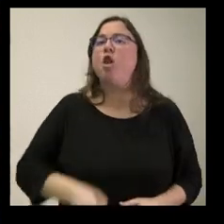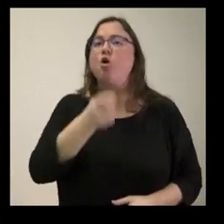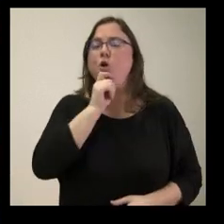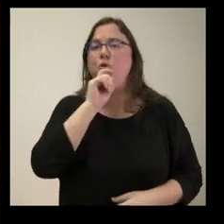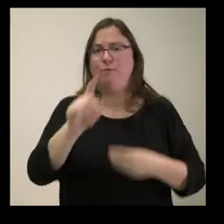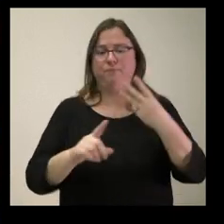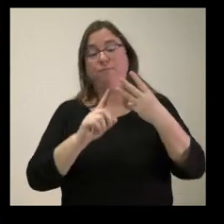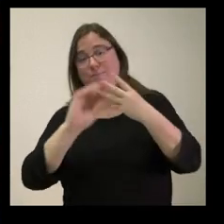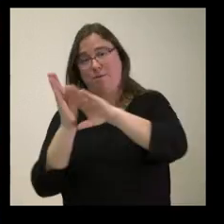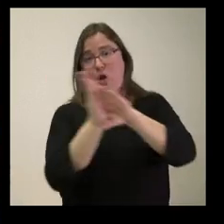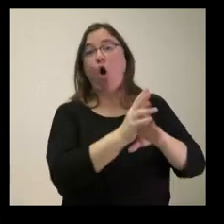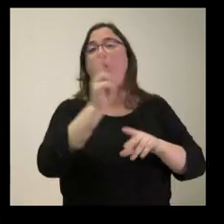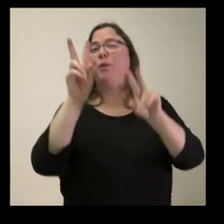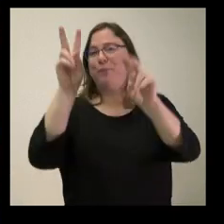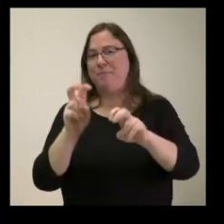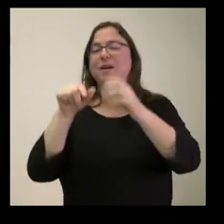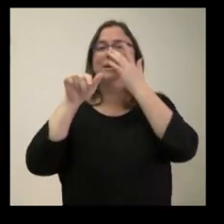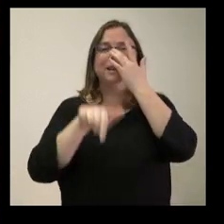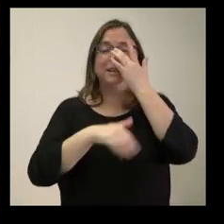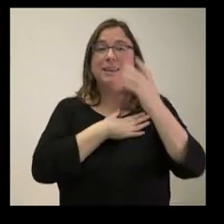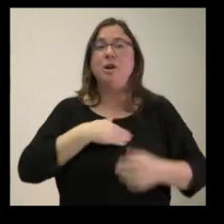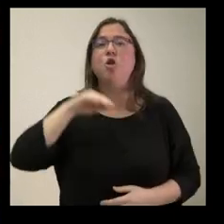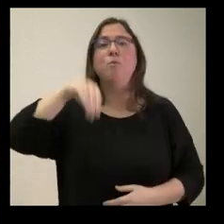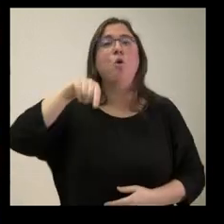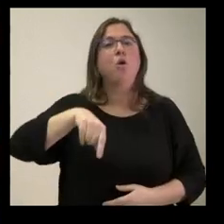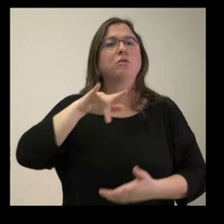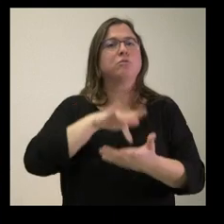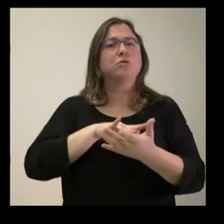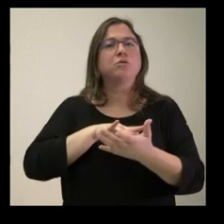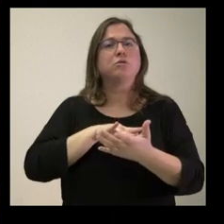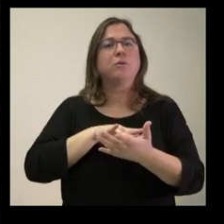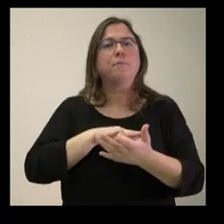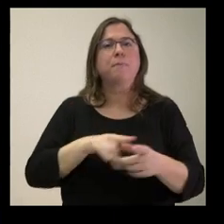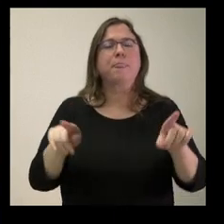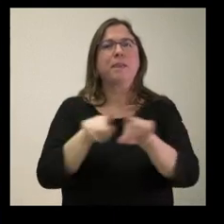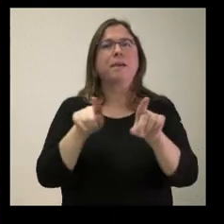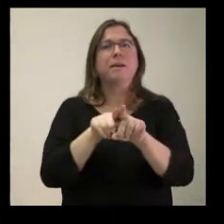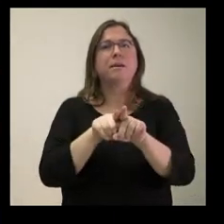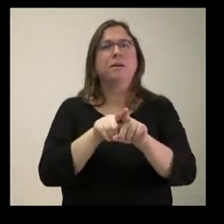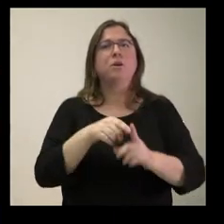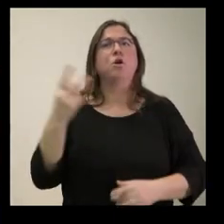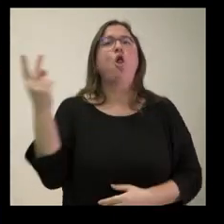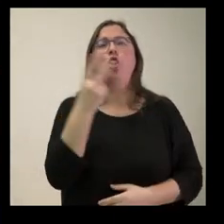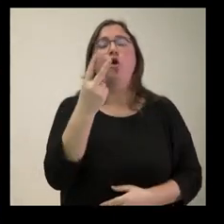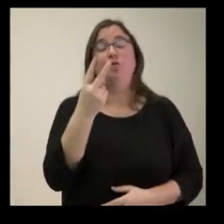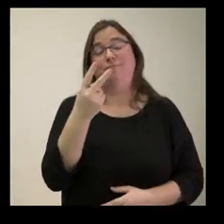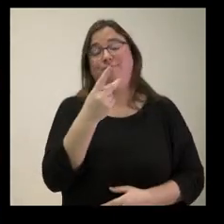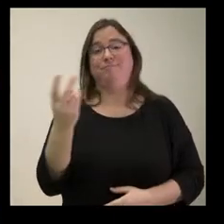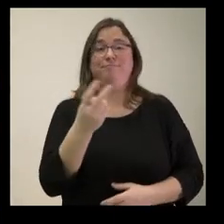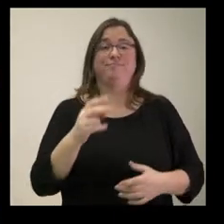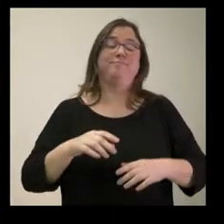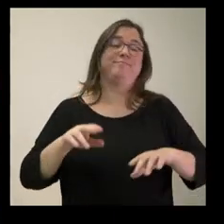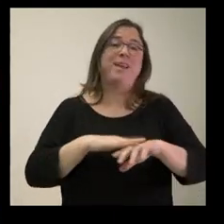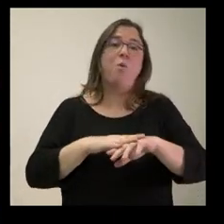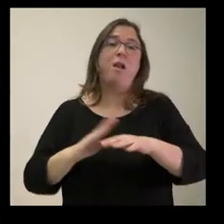Y, en otro orden de cosas, yo quería preguntarle respecto a lo que se ha vivido esta semana y las diferencias entre los dos socios del Gobierno, si hay algún